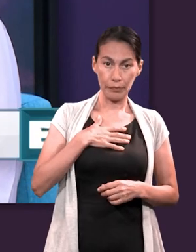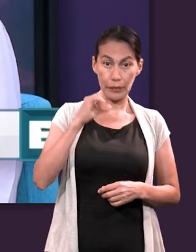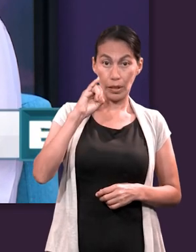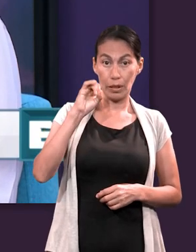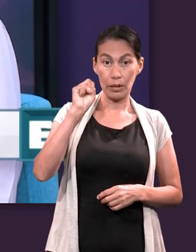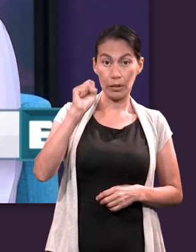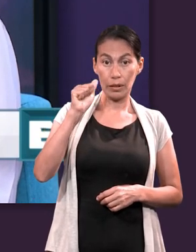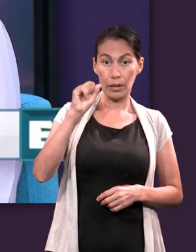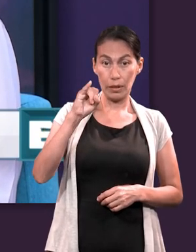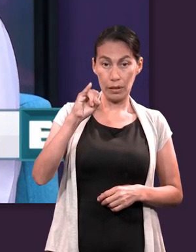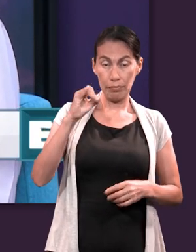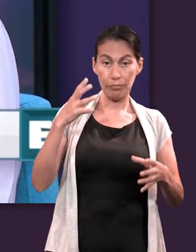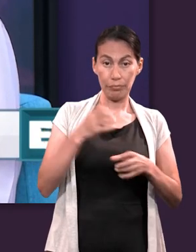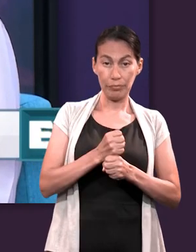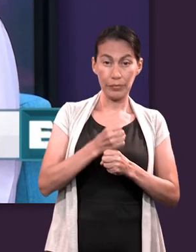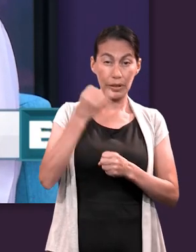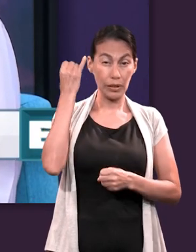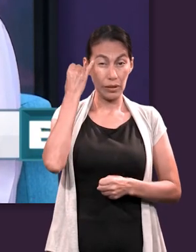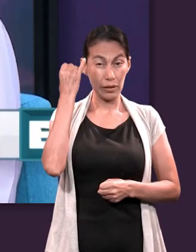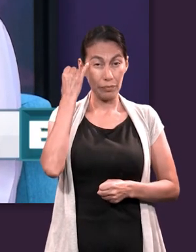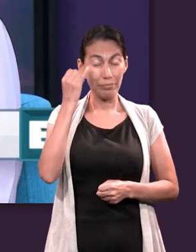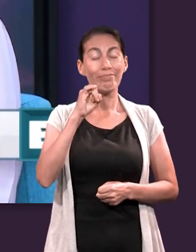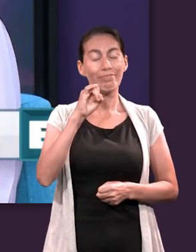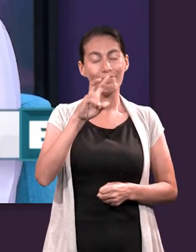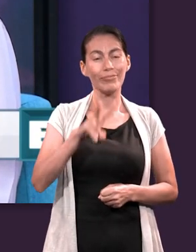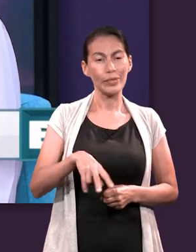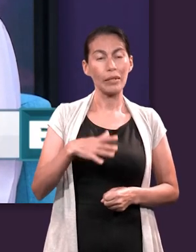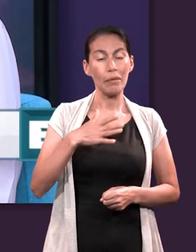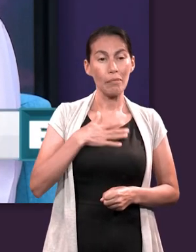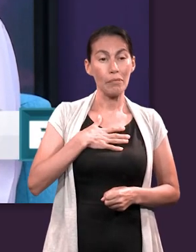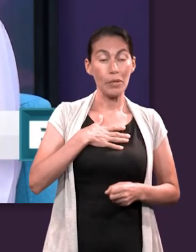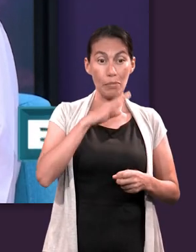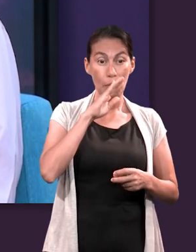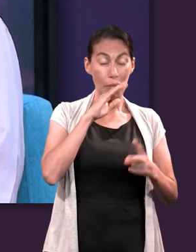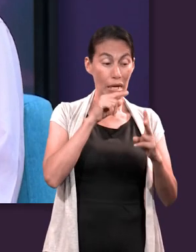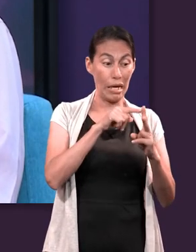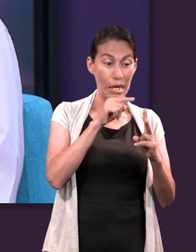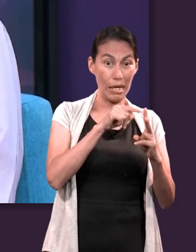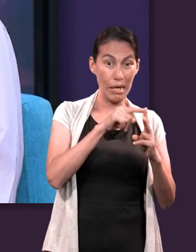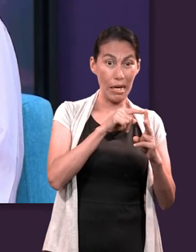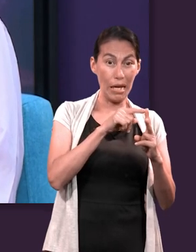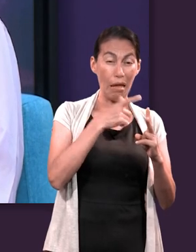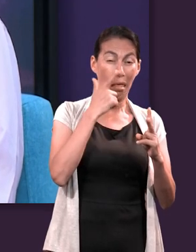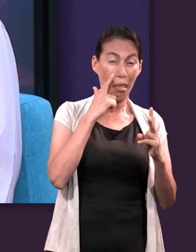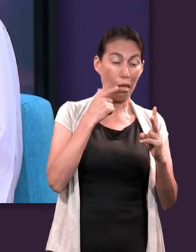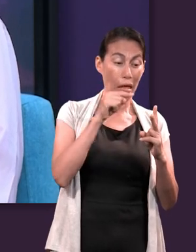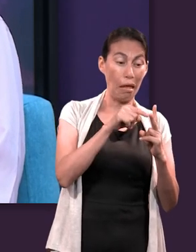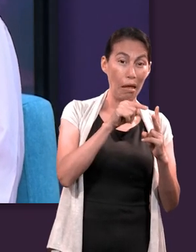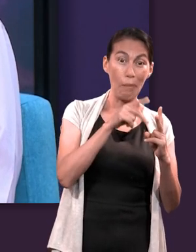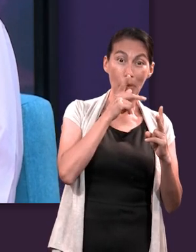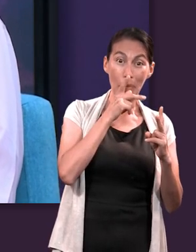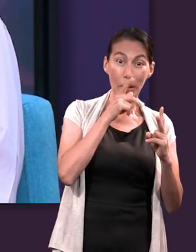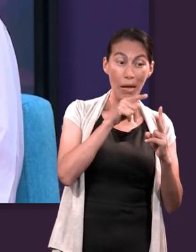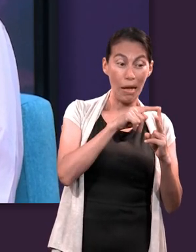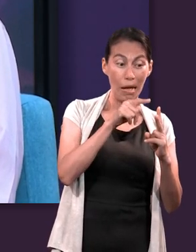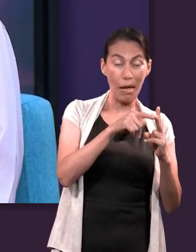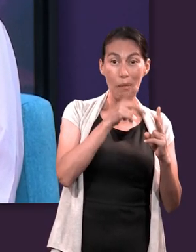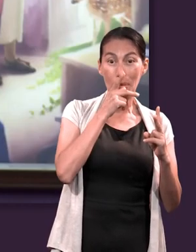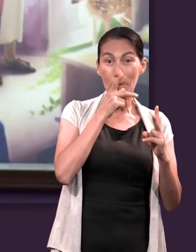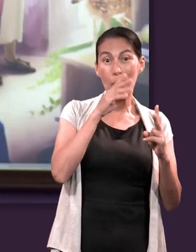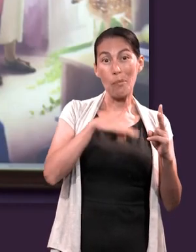ciertamente fue el tener que abrazar a mi madre mientras lloraba por la muerte de su papá, de mi abuelo también.